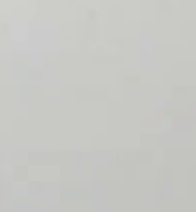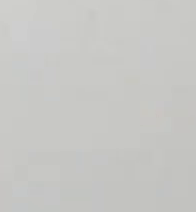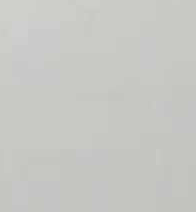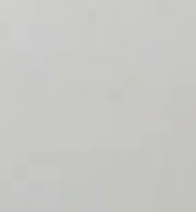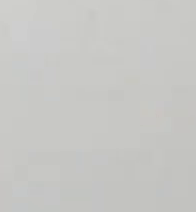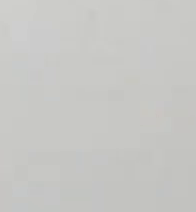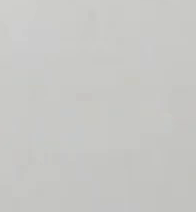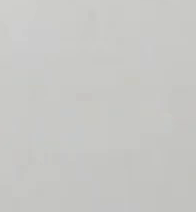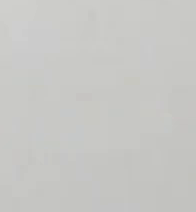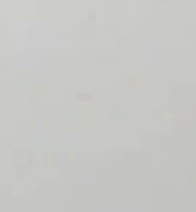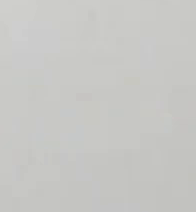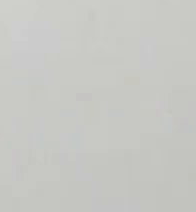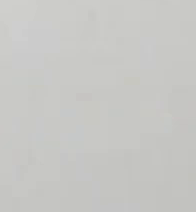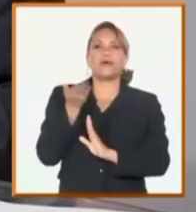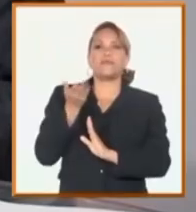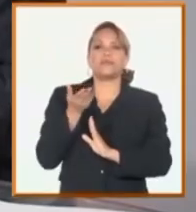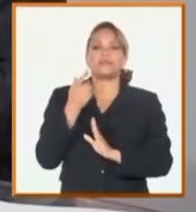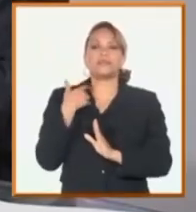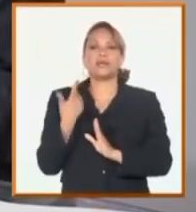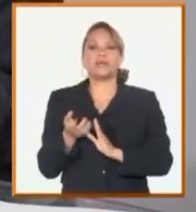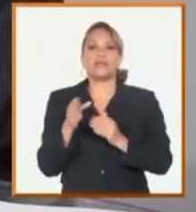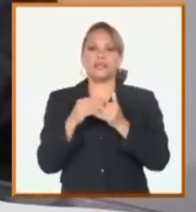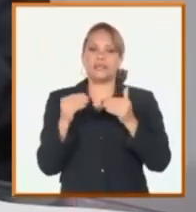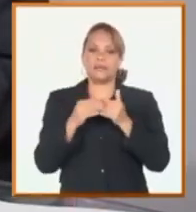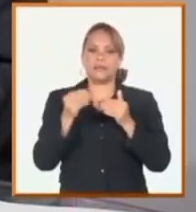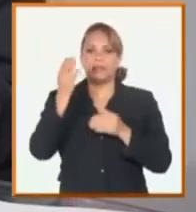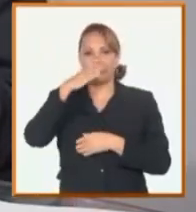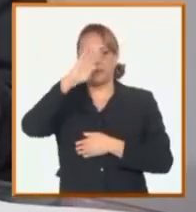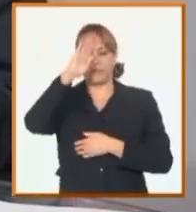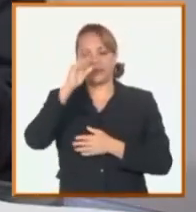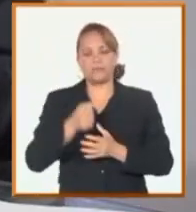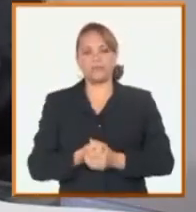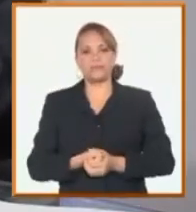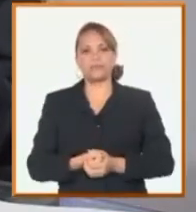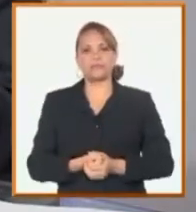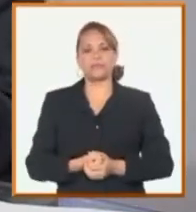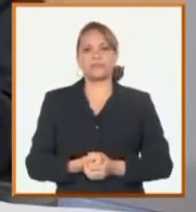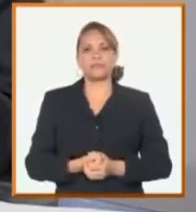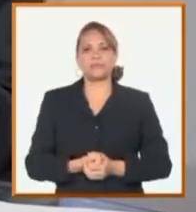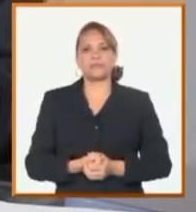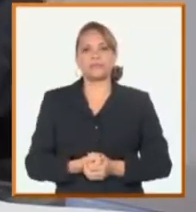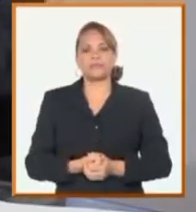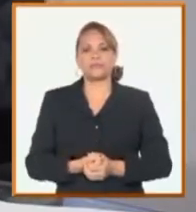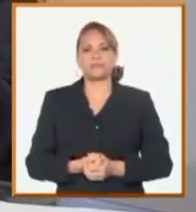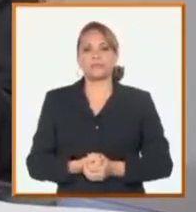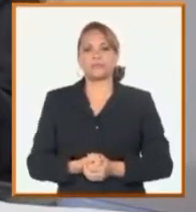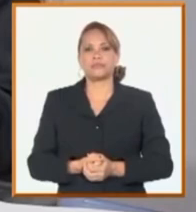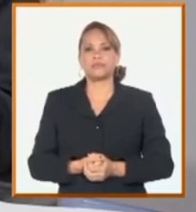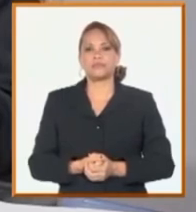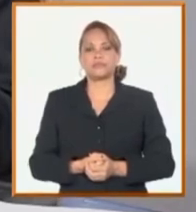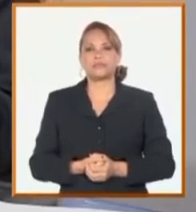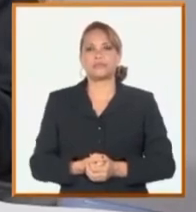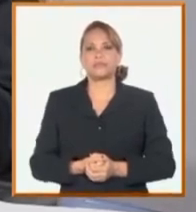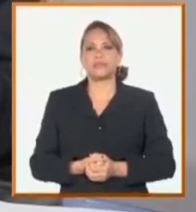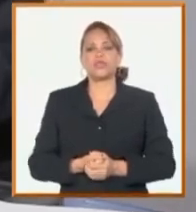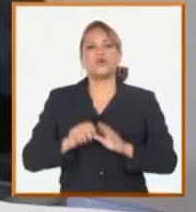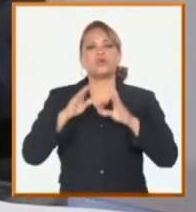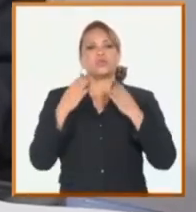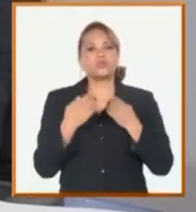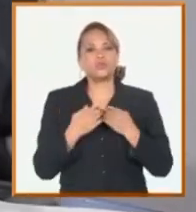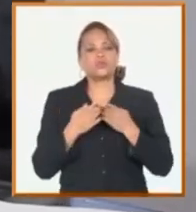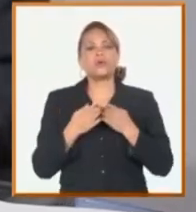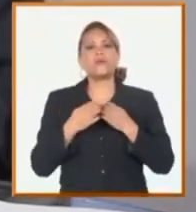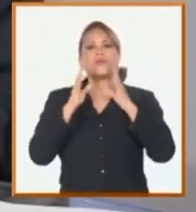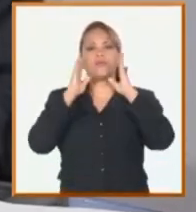¿Qué es Todo lo que podamos hacer en materia de ordenamiento en el país, incremento de los tributos,